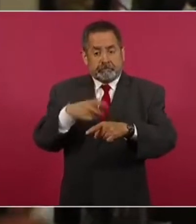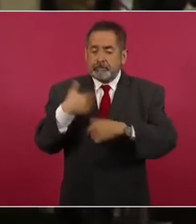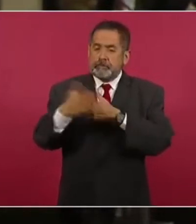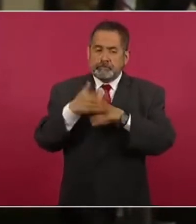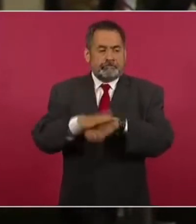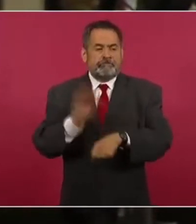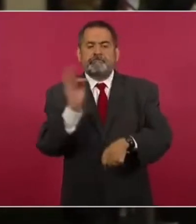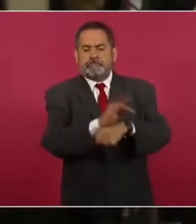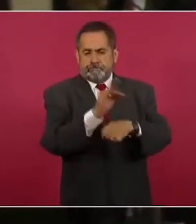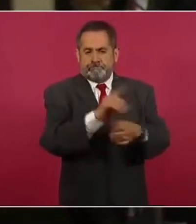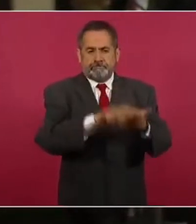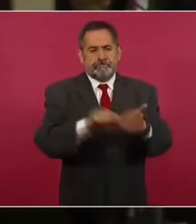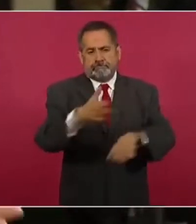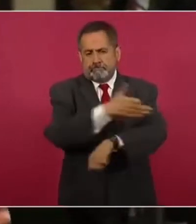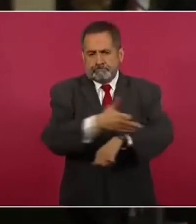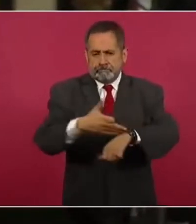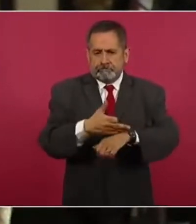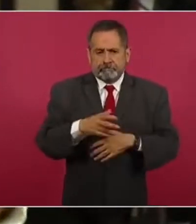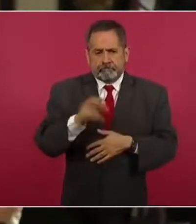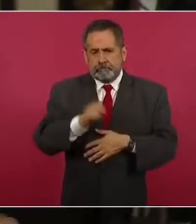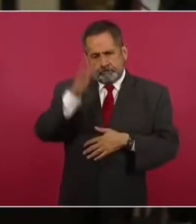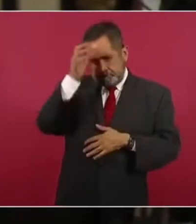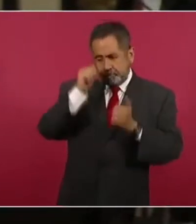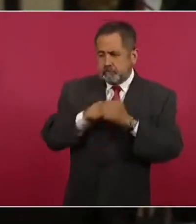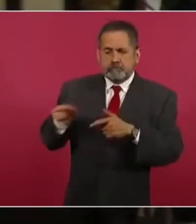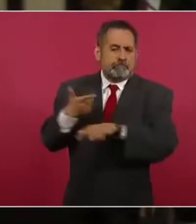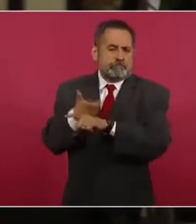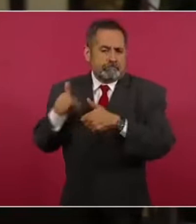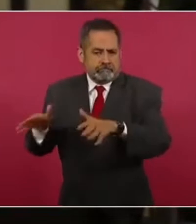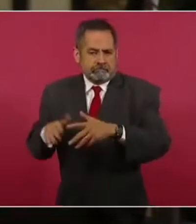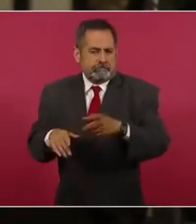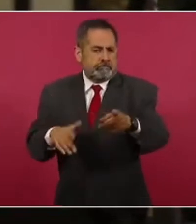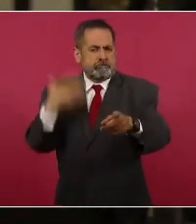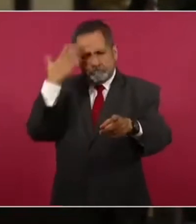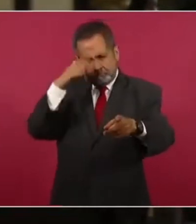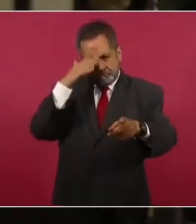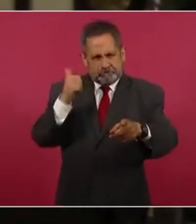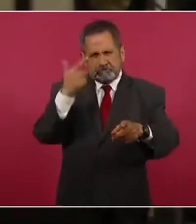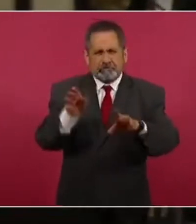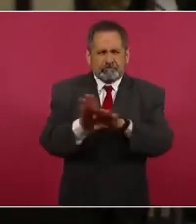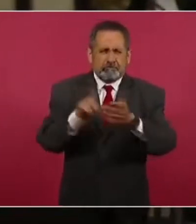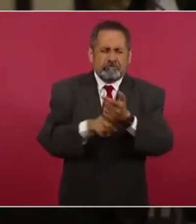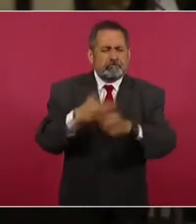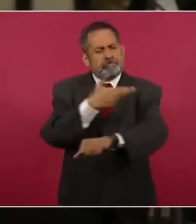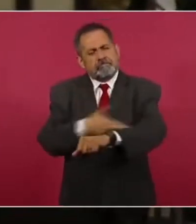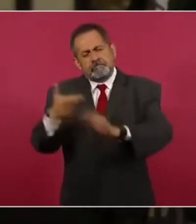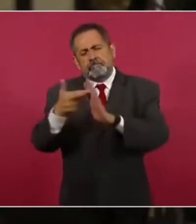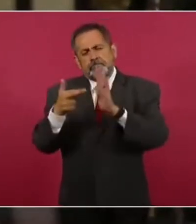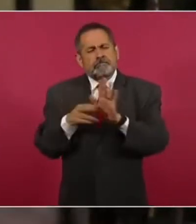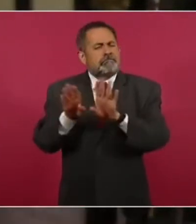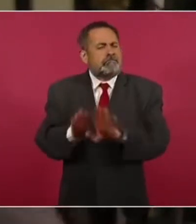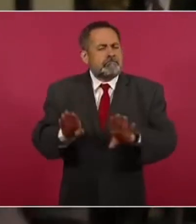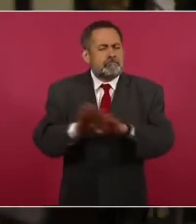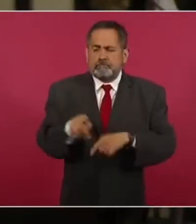representar a la familia, no va a aceptar este argumento para indagar en los hechos. ¿Qué información tiene, presidente? ¿Y cómo es este protocolo de que